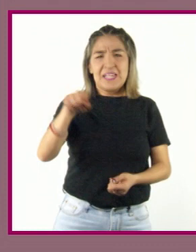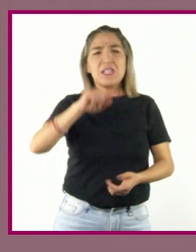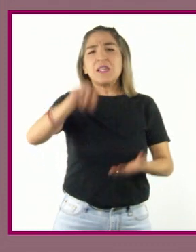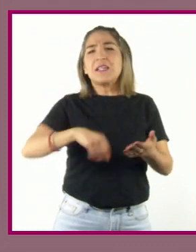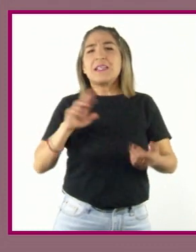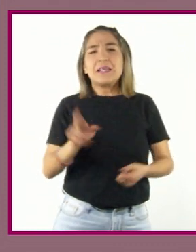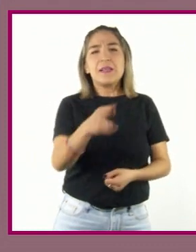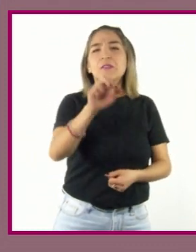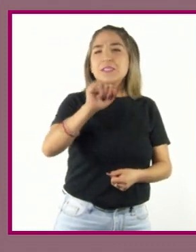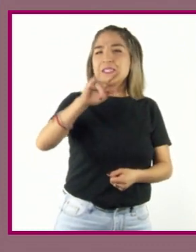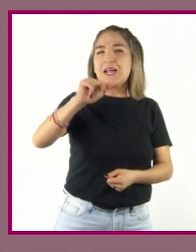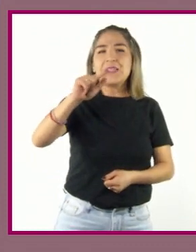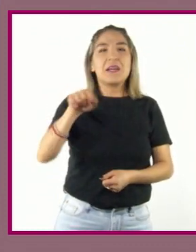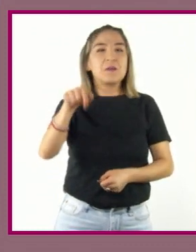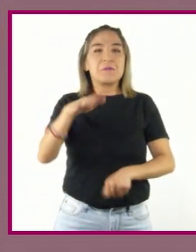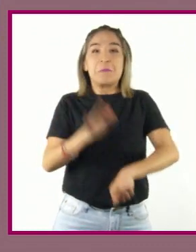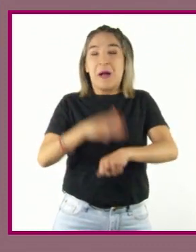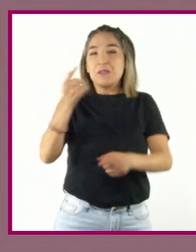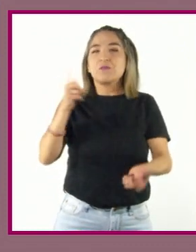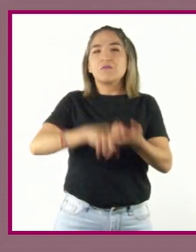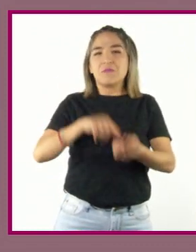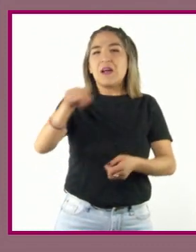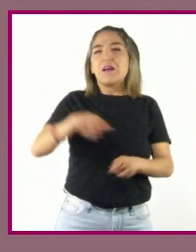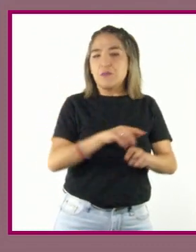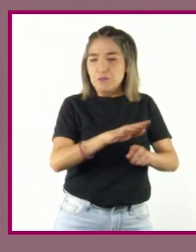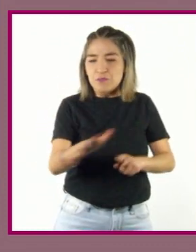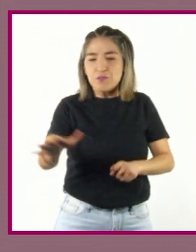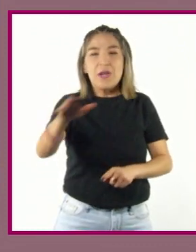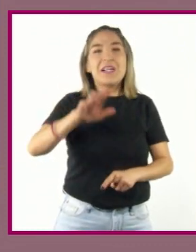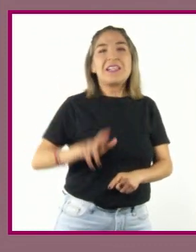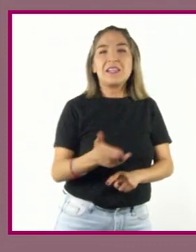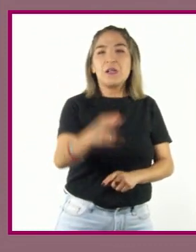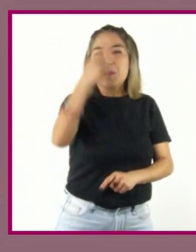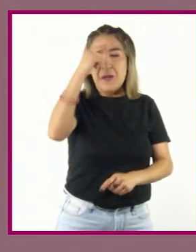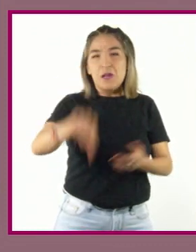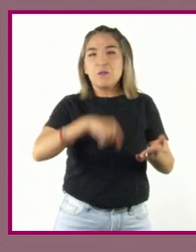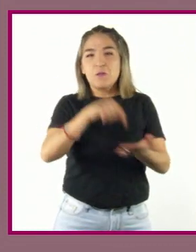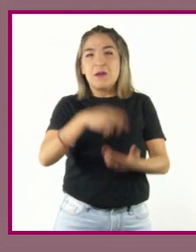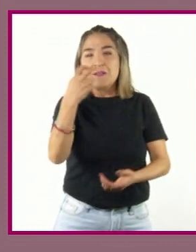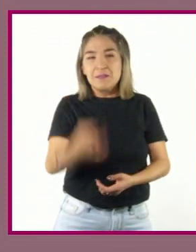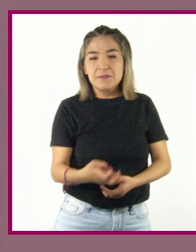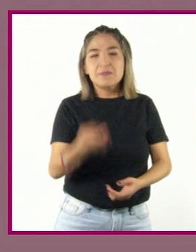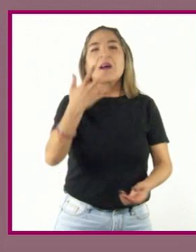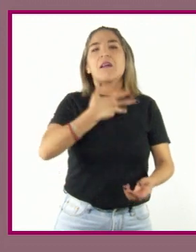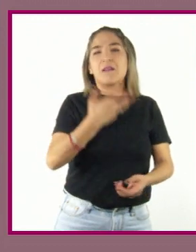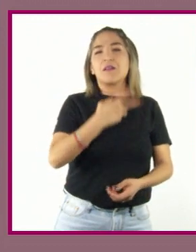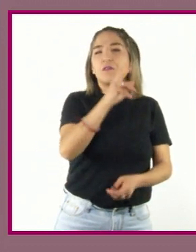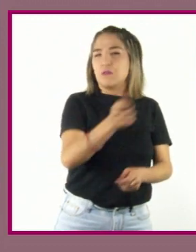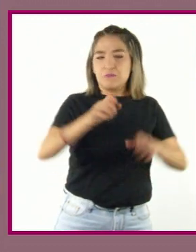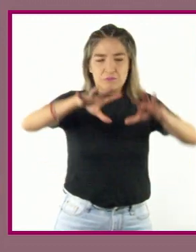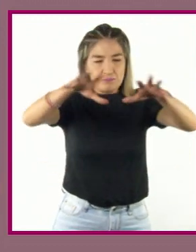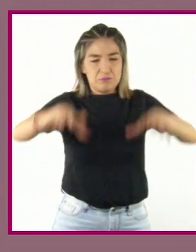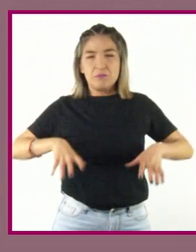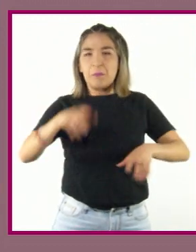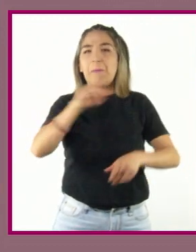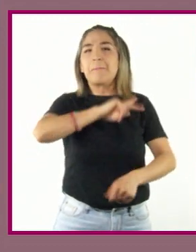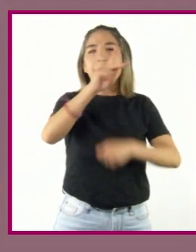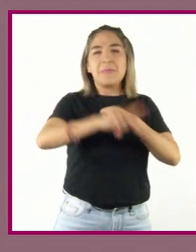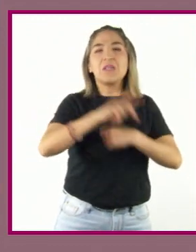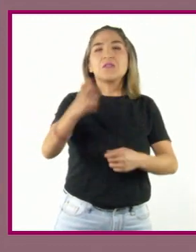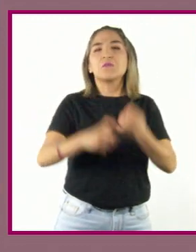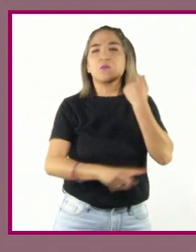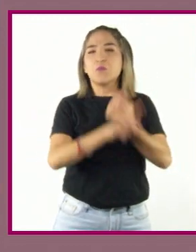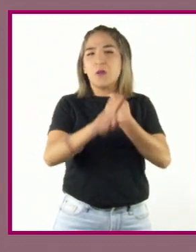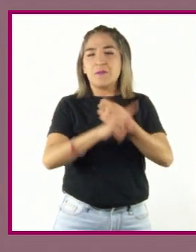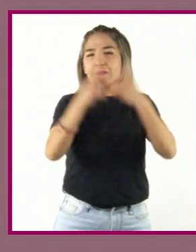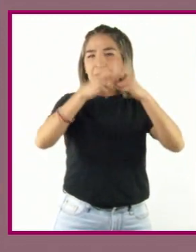una de las principales fuentes de abastecimiento de agua para los habitantes de la región, en ambos países y para el desarrollo de sus actividades